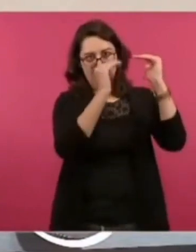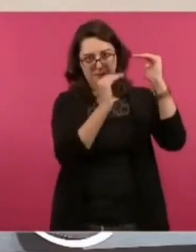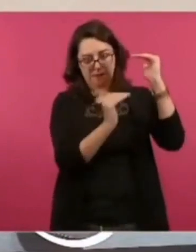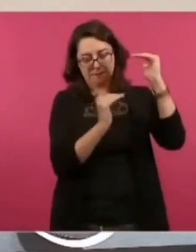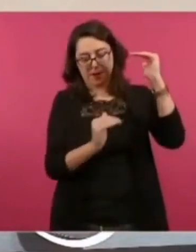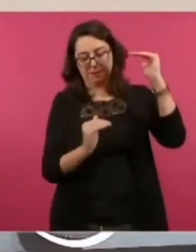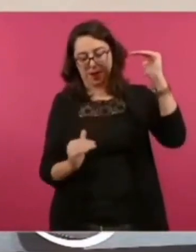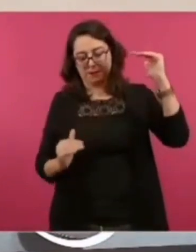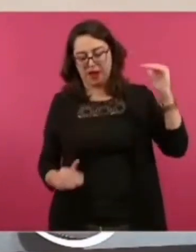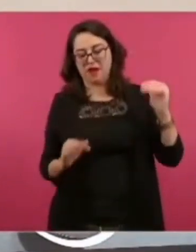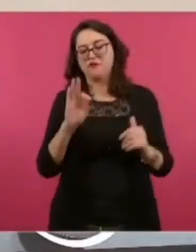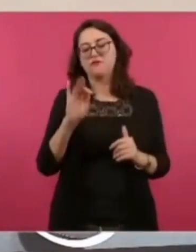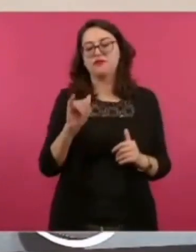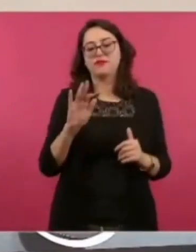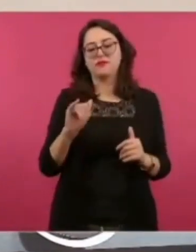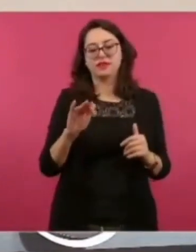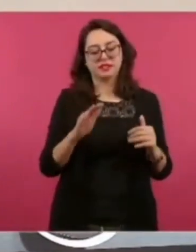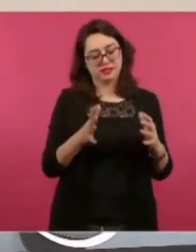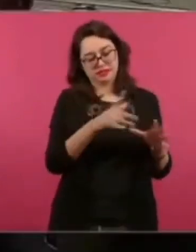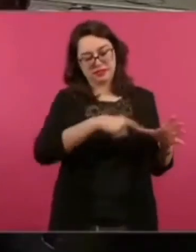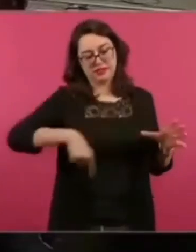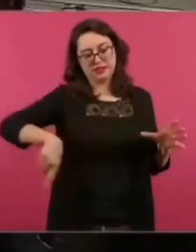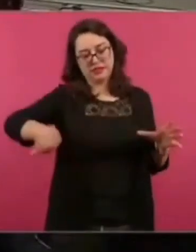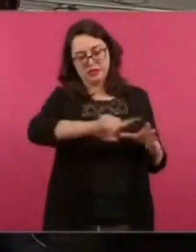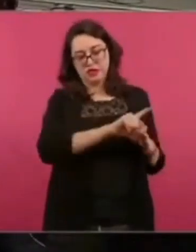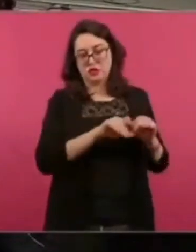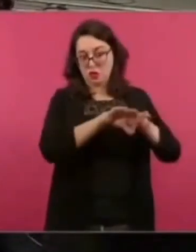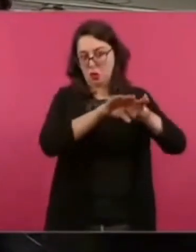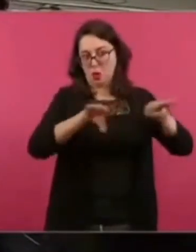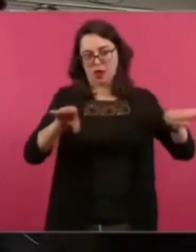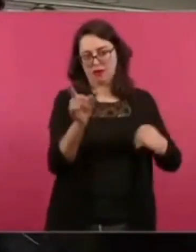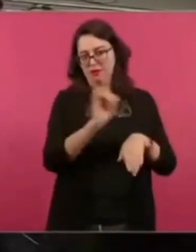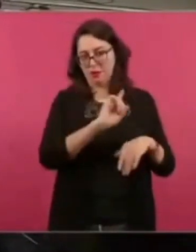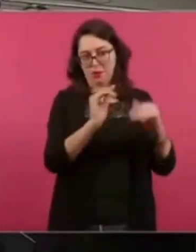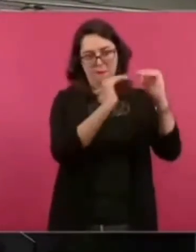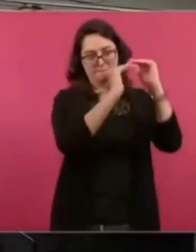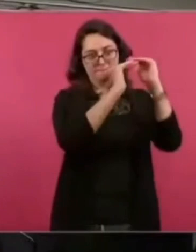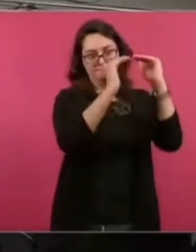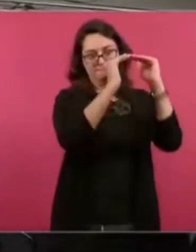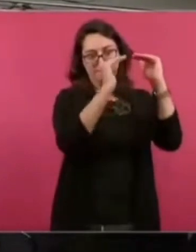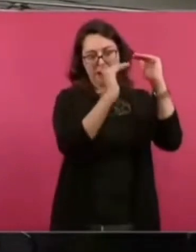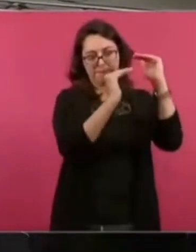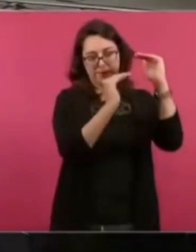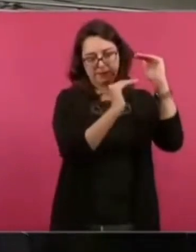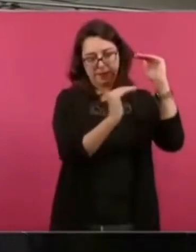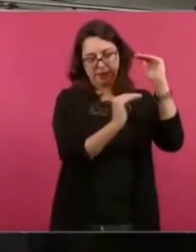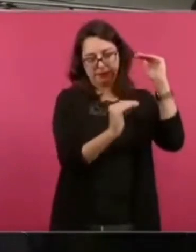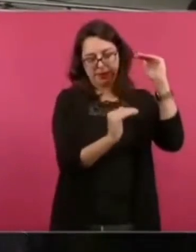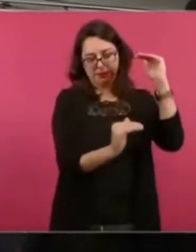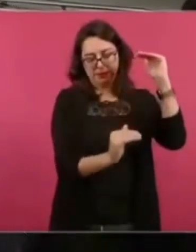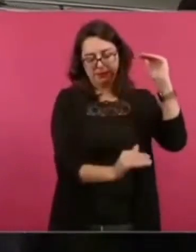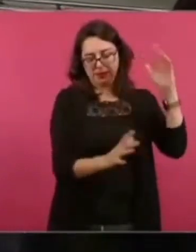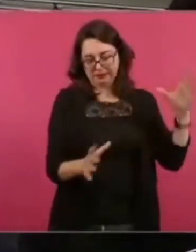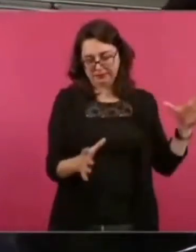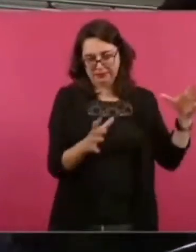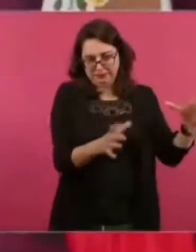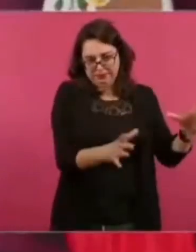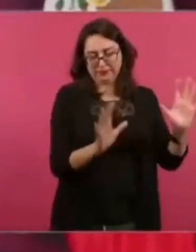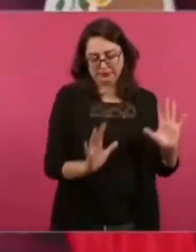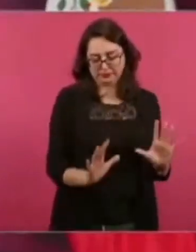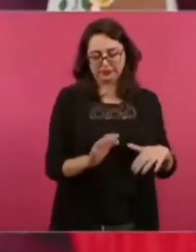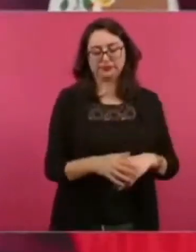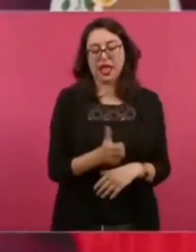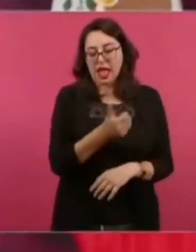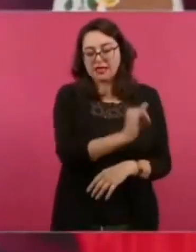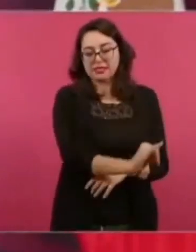Es como en el porfiriato, el papel de los científicos, el papel de